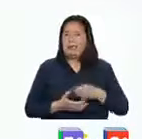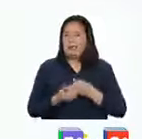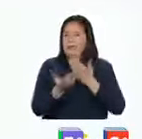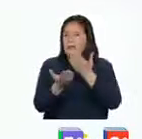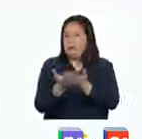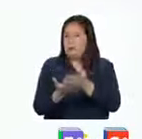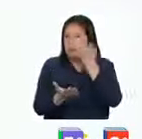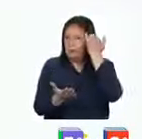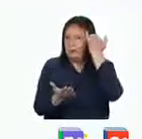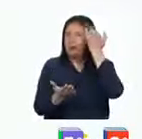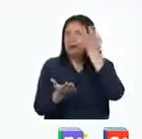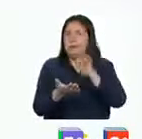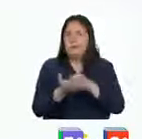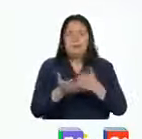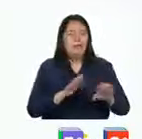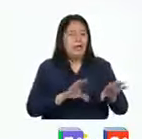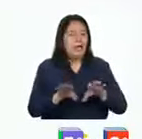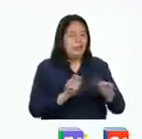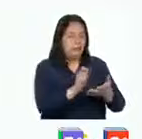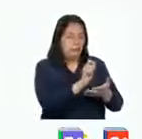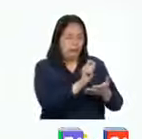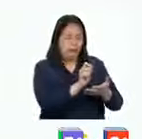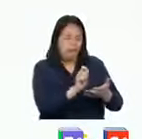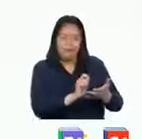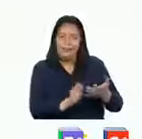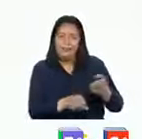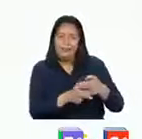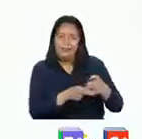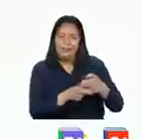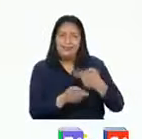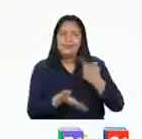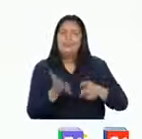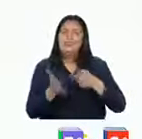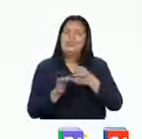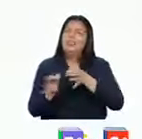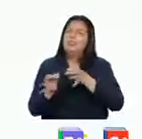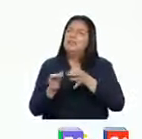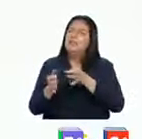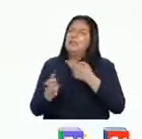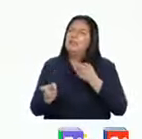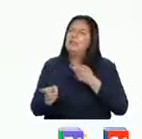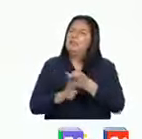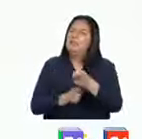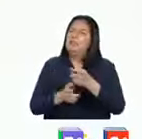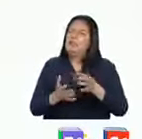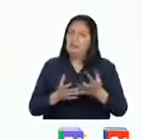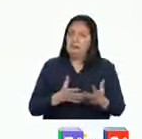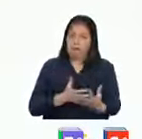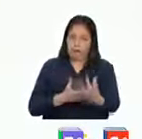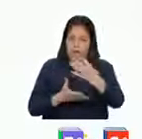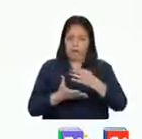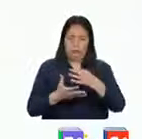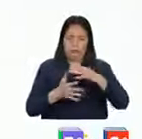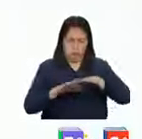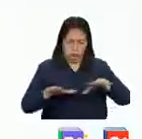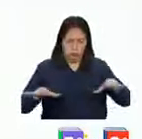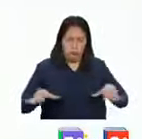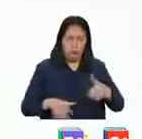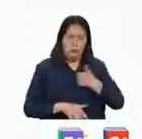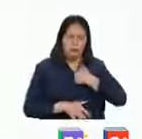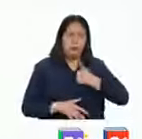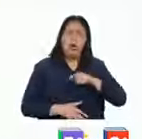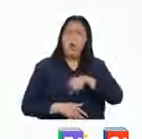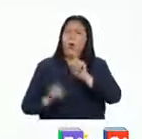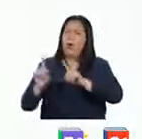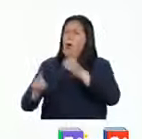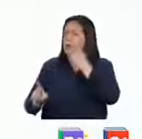propusimos un reto de desarrollar un texto narrativo breve que describa una situación que afectó su espacio personal o el de alguna persona